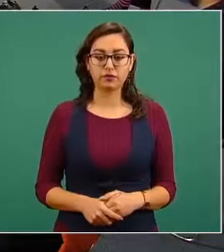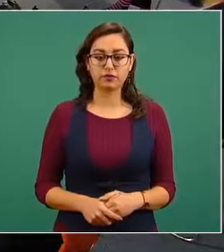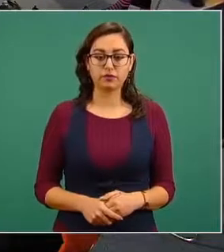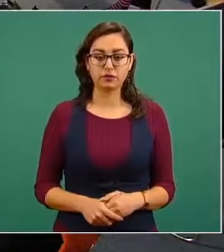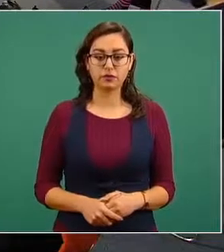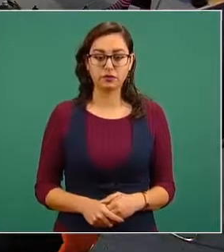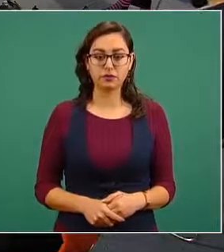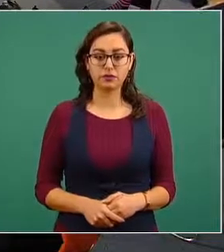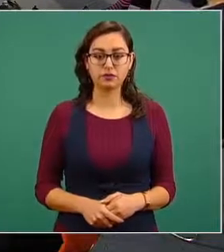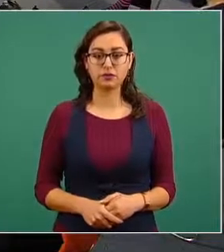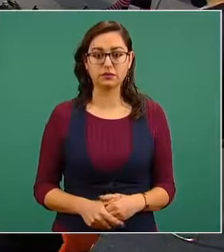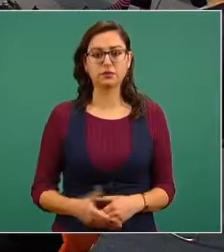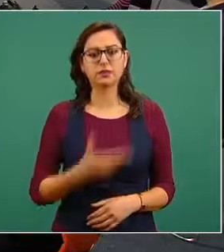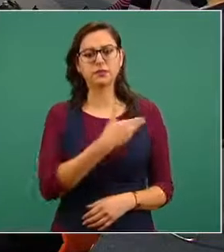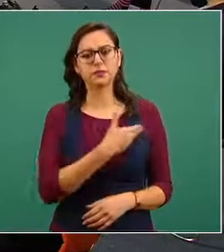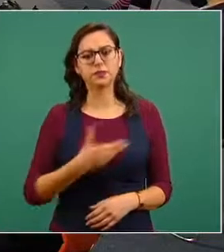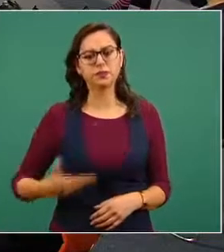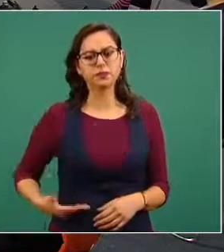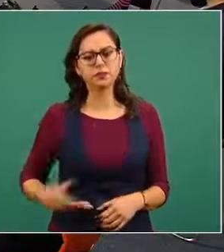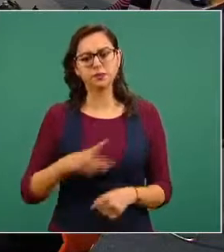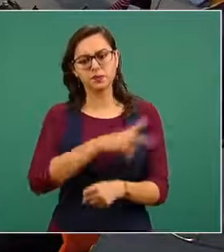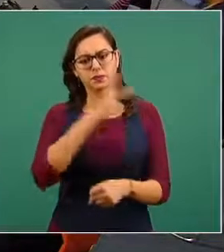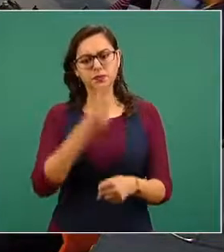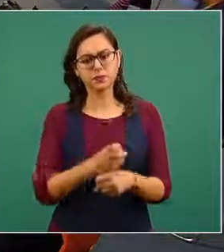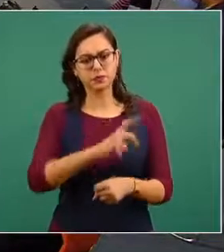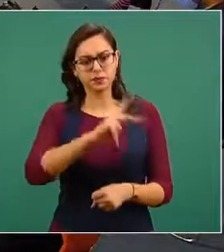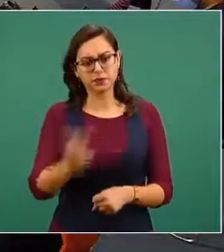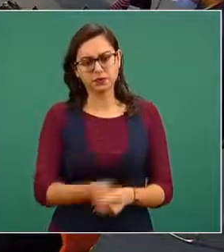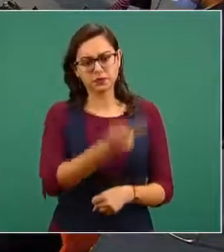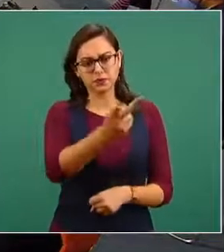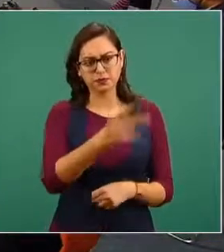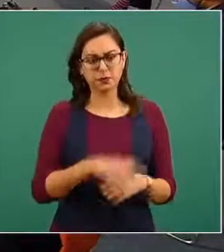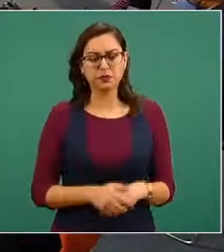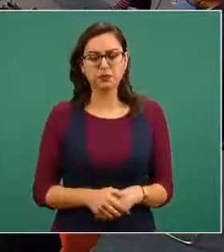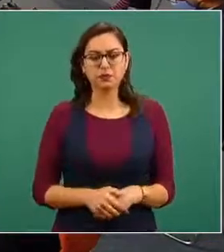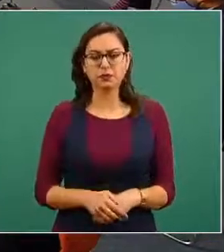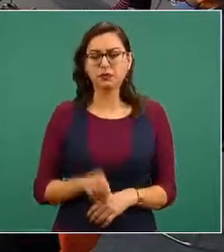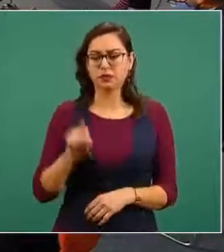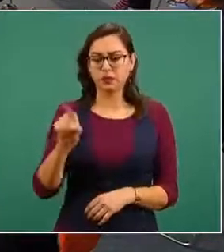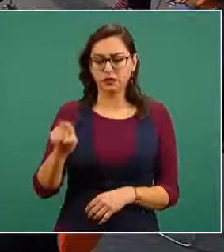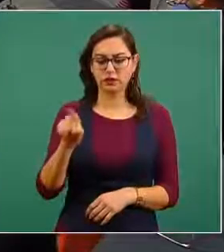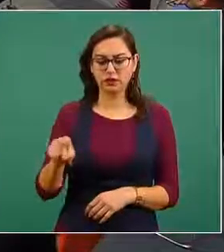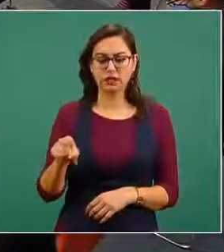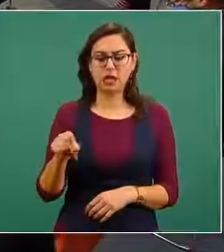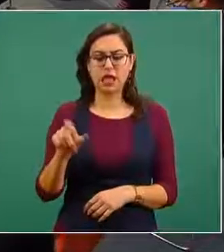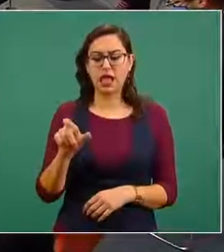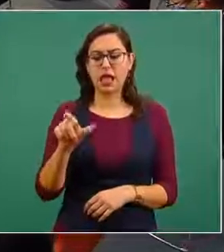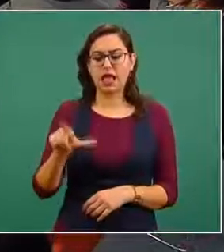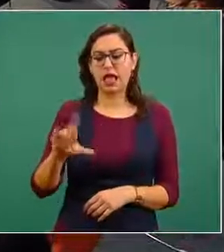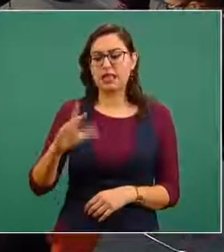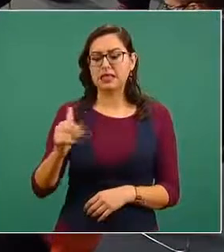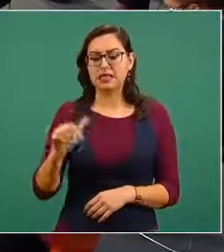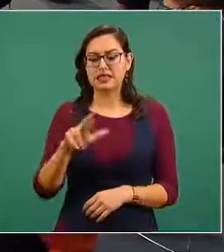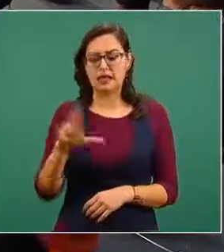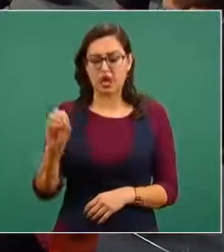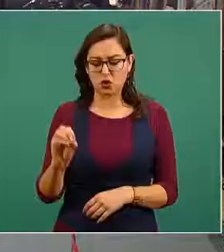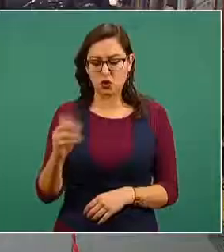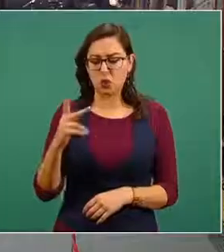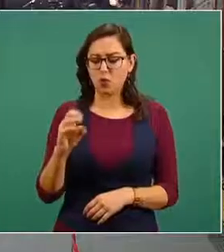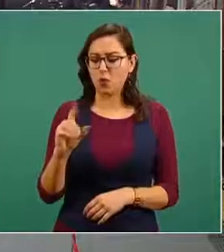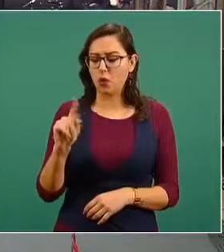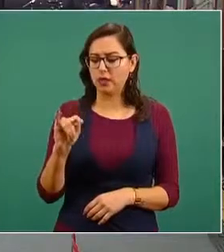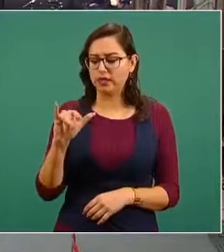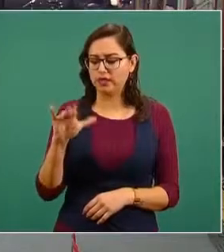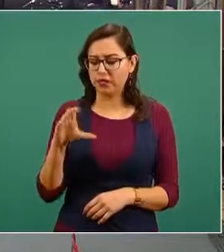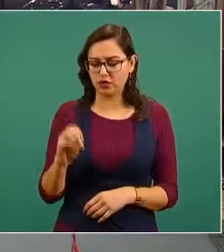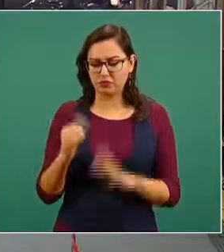señor presidente y como una segunda pregunta el equipo del charro político que es el canal de noticias que yo represento y otros compañeros